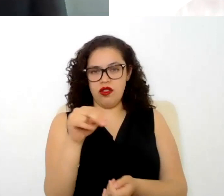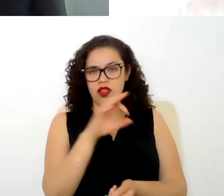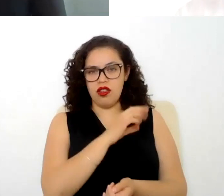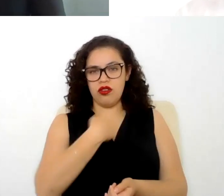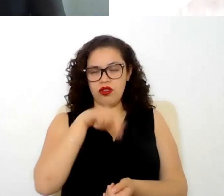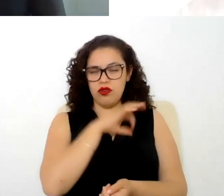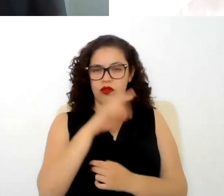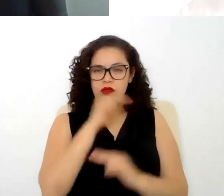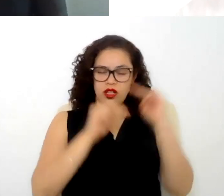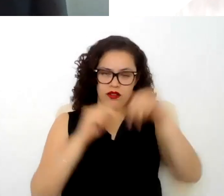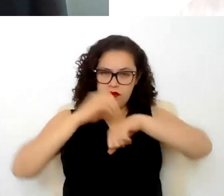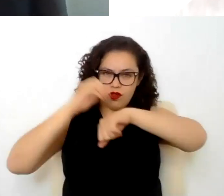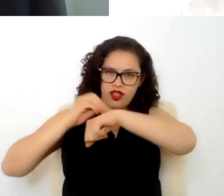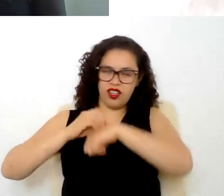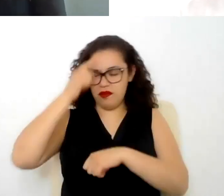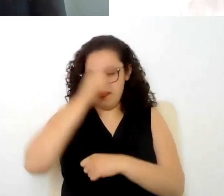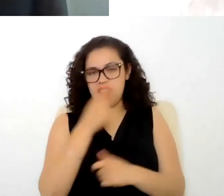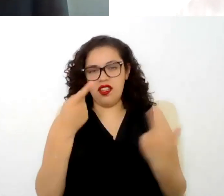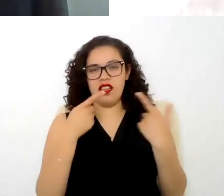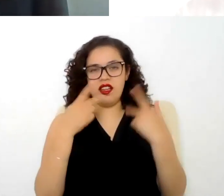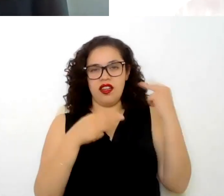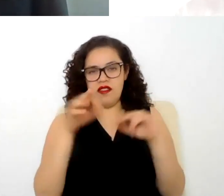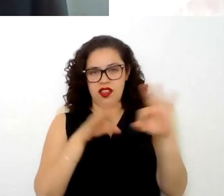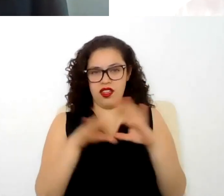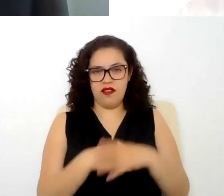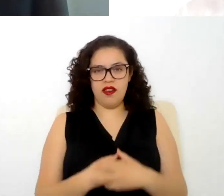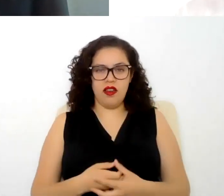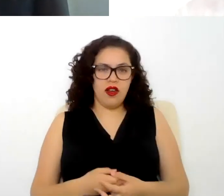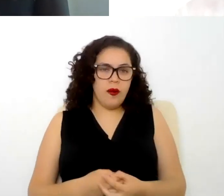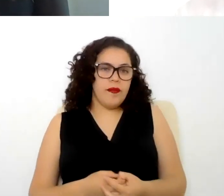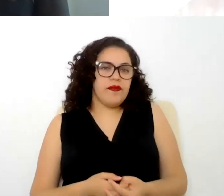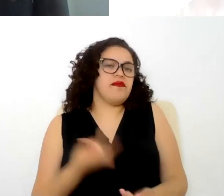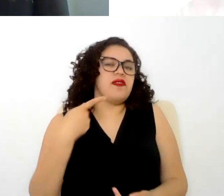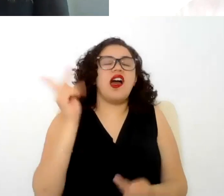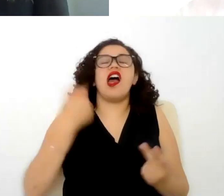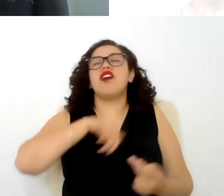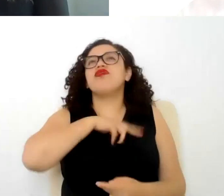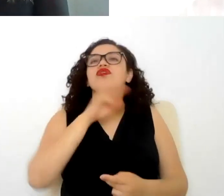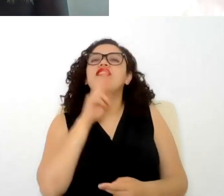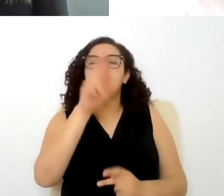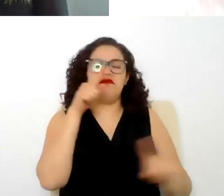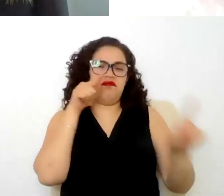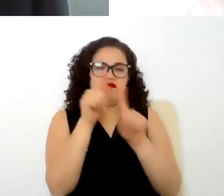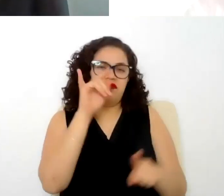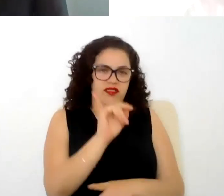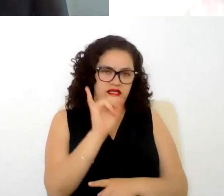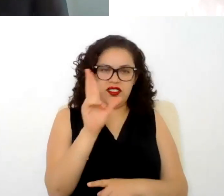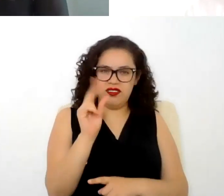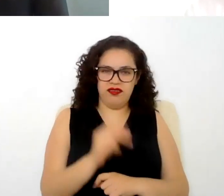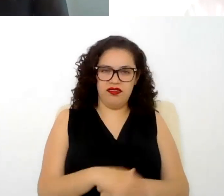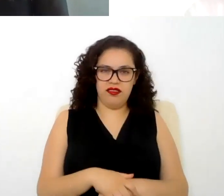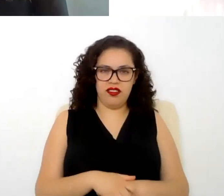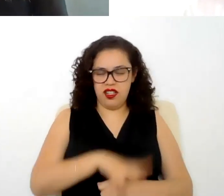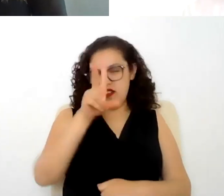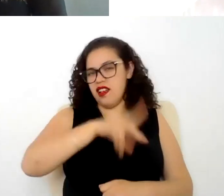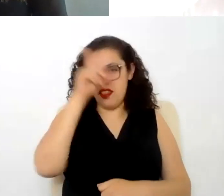categorizar el puesto pero así como de que dar una respuesta muy concreta así es un poco